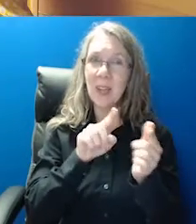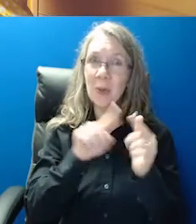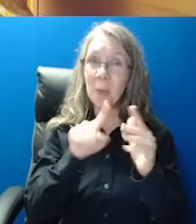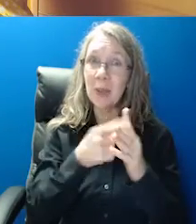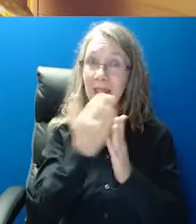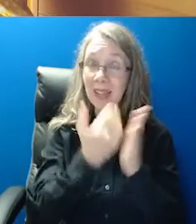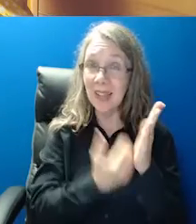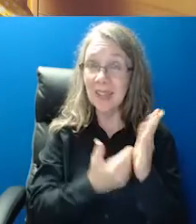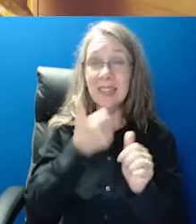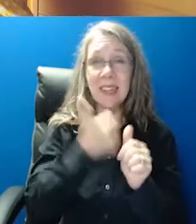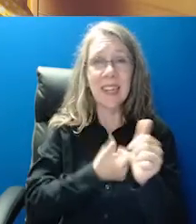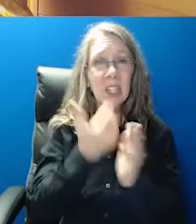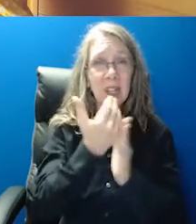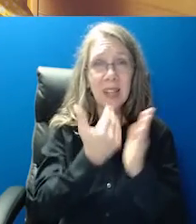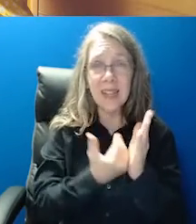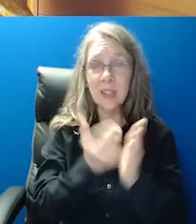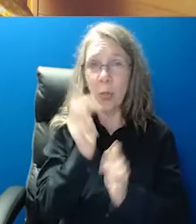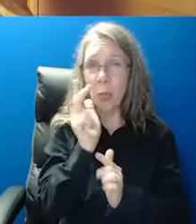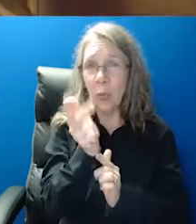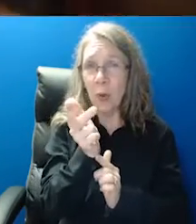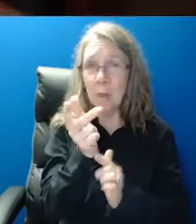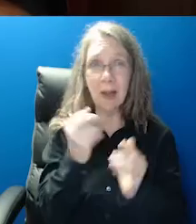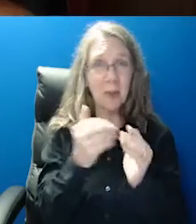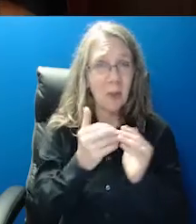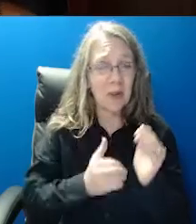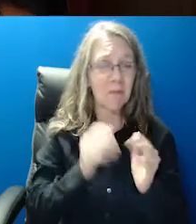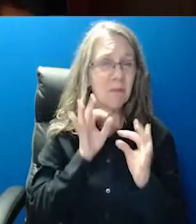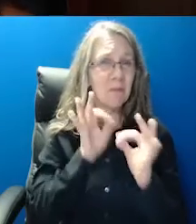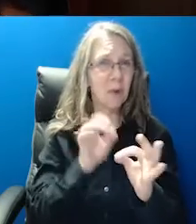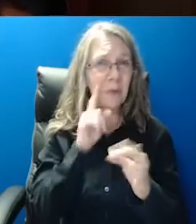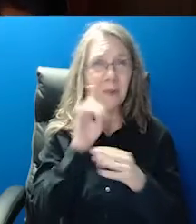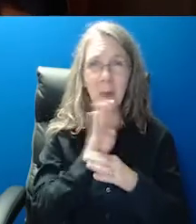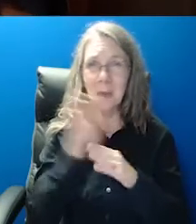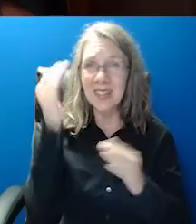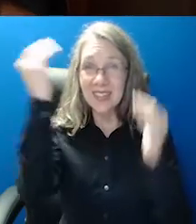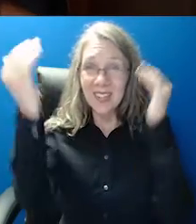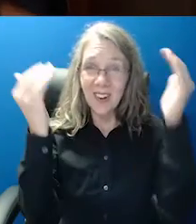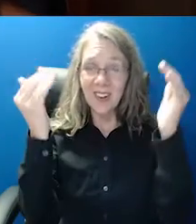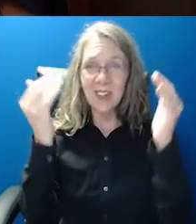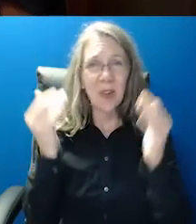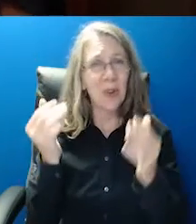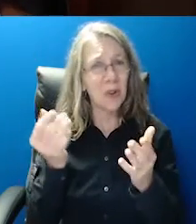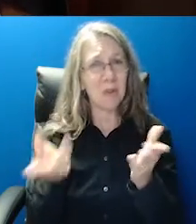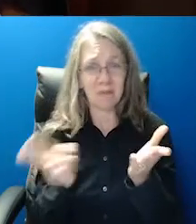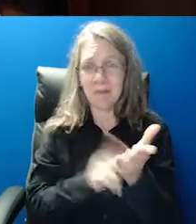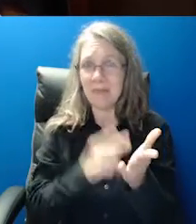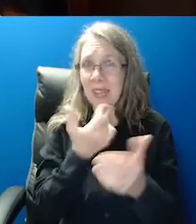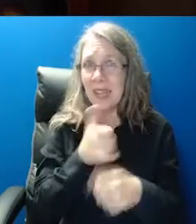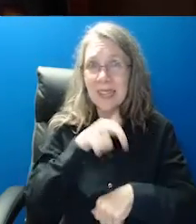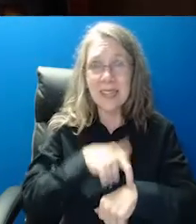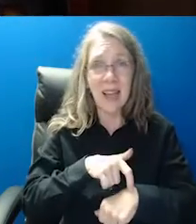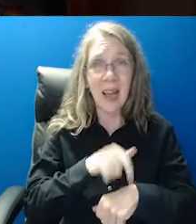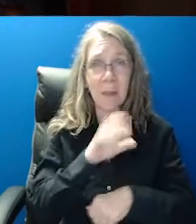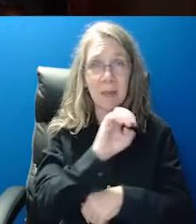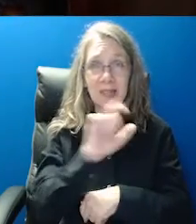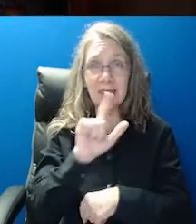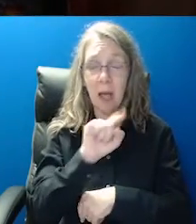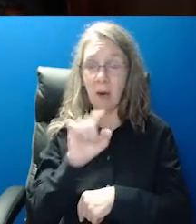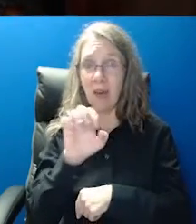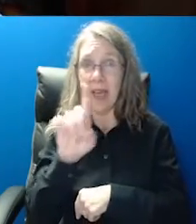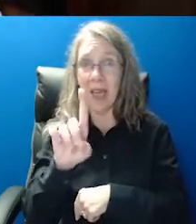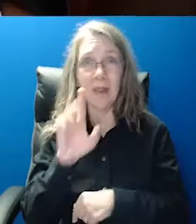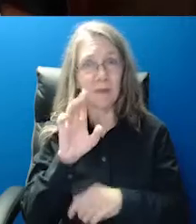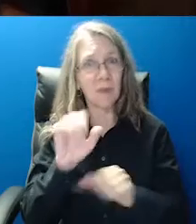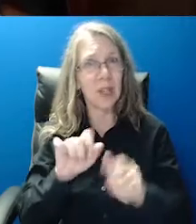teléfono celular o una tableta. Es bien sencillo. Solo tienes que mandar un mensaje por texto para